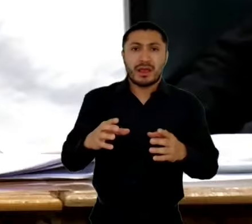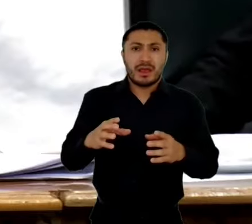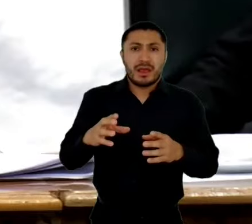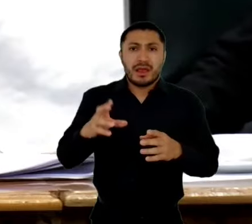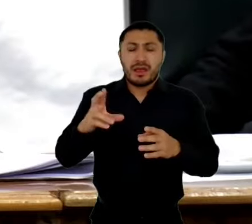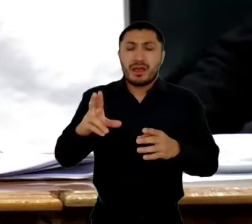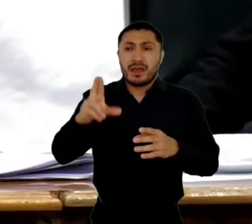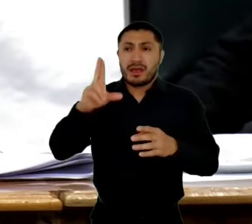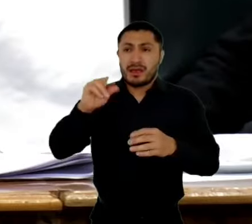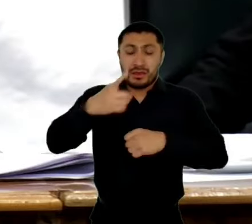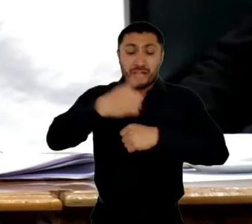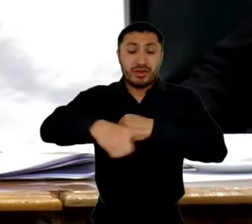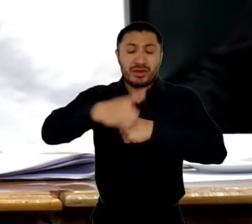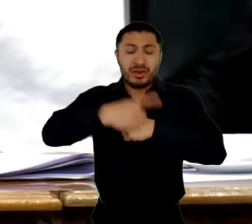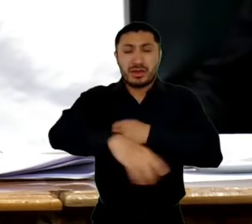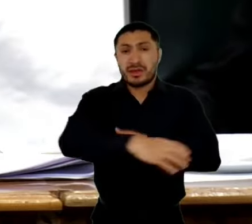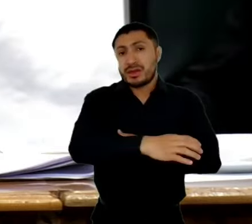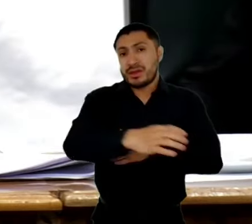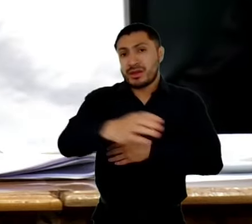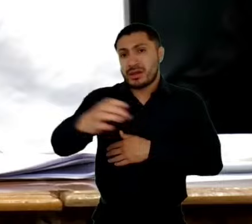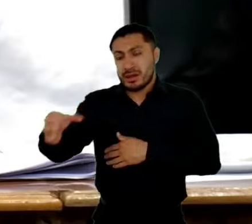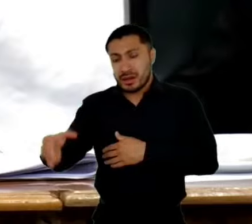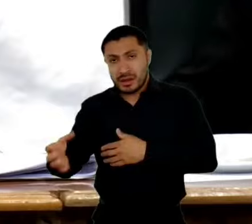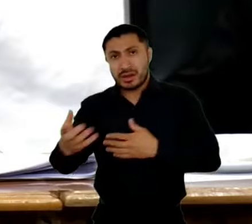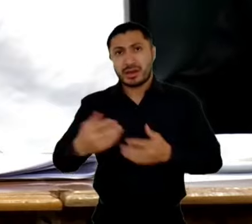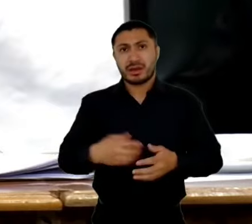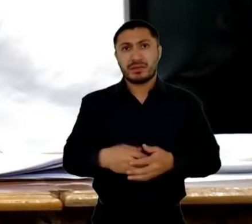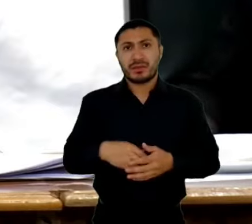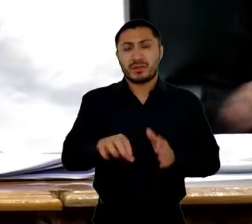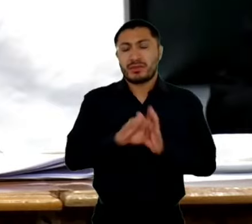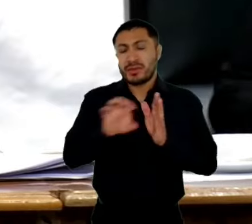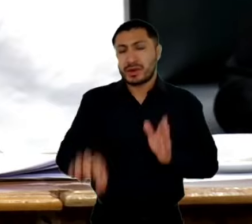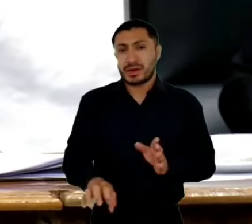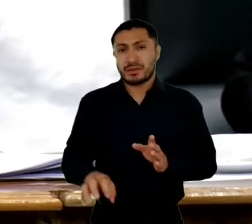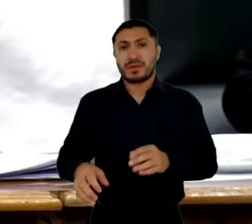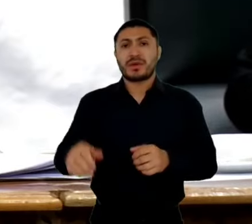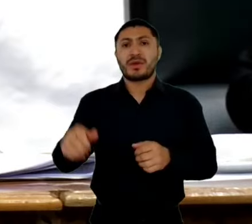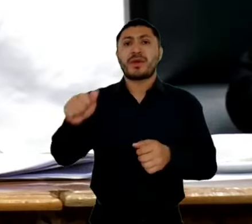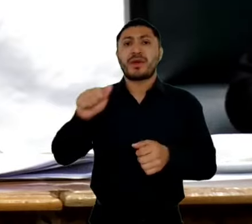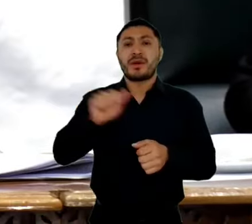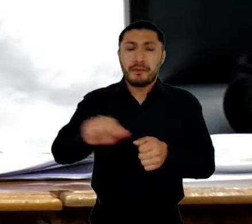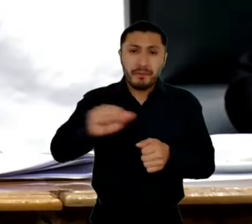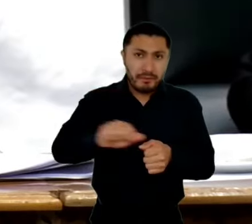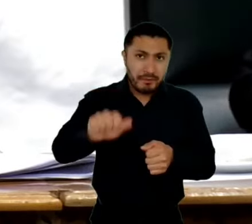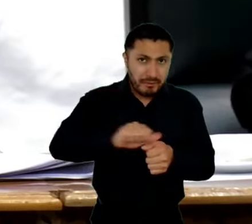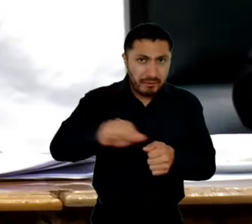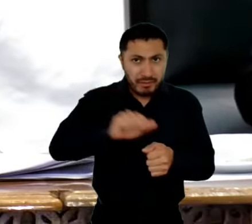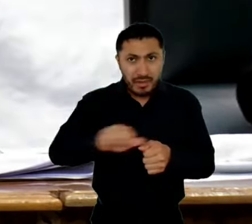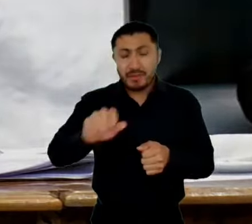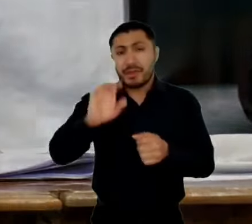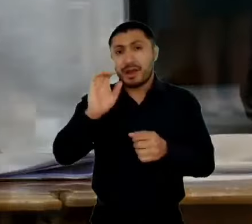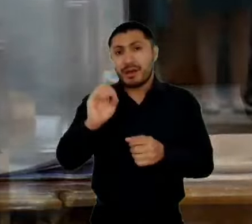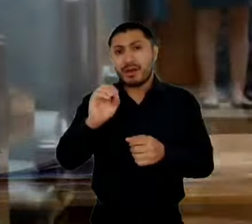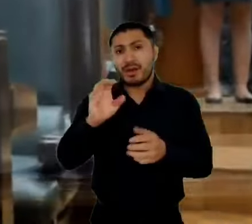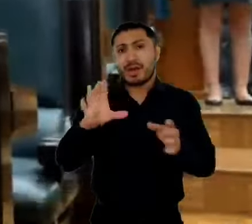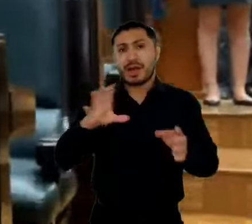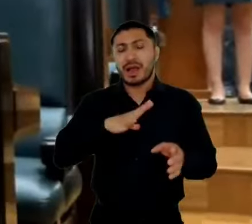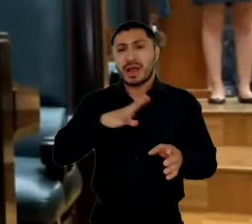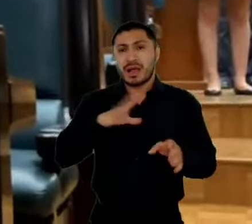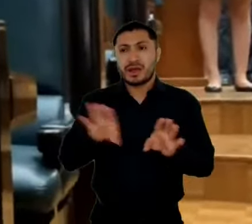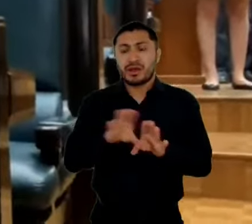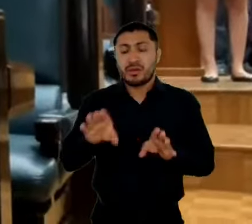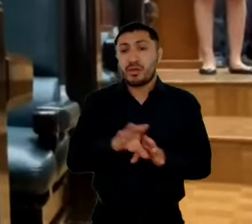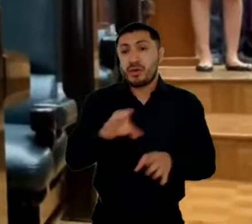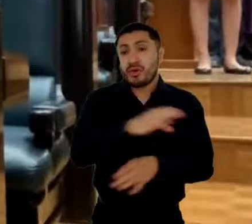de cierto tipo de productores como quienes producen papa o quienes tienen invernaderos o